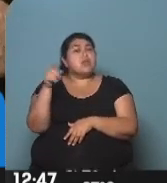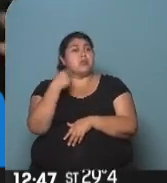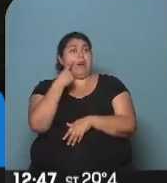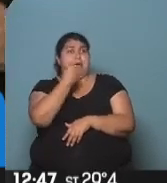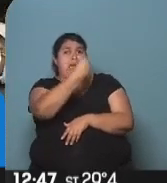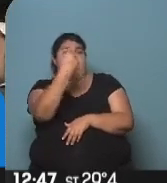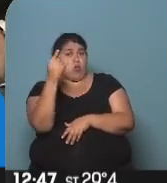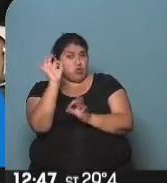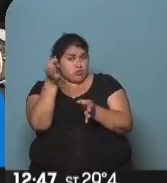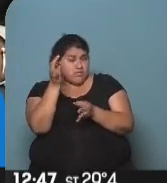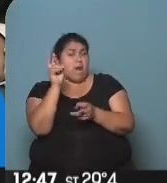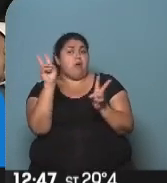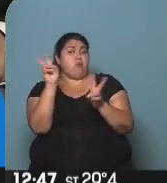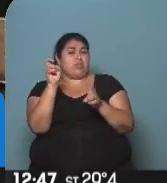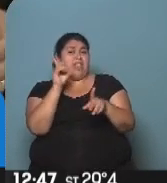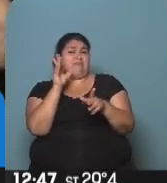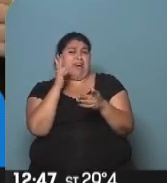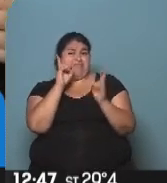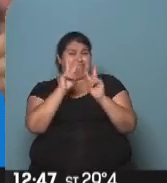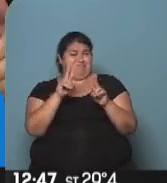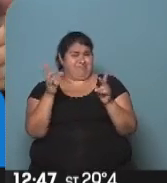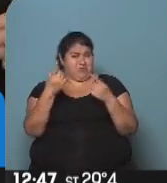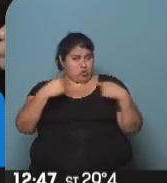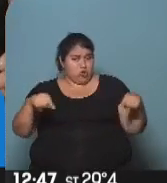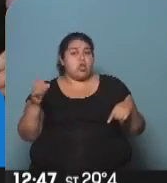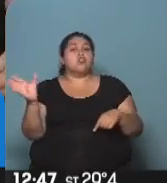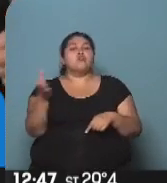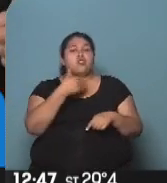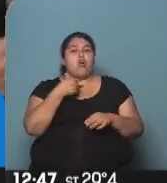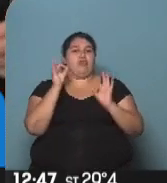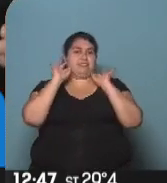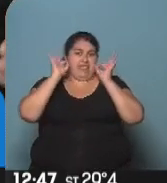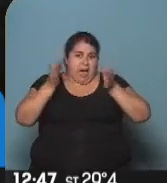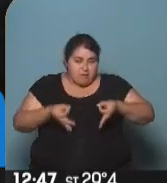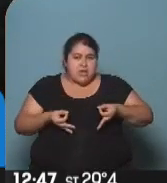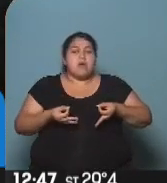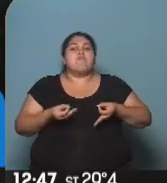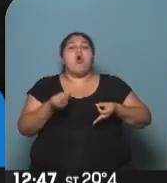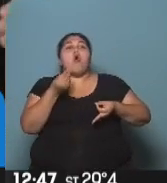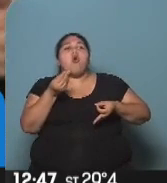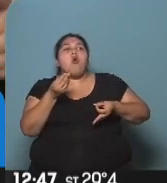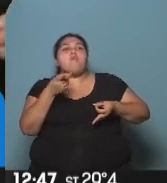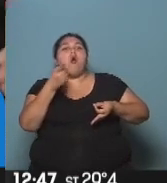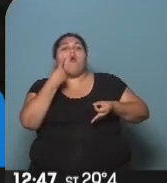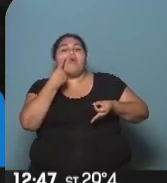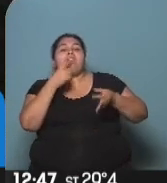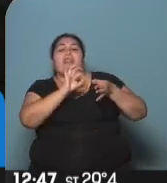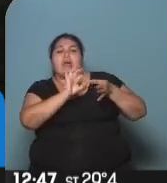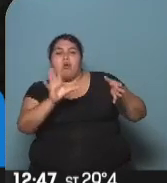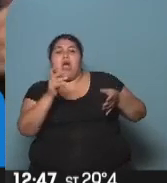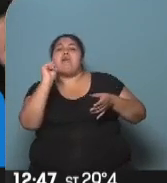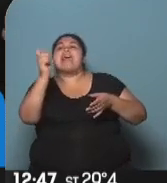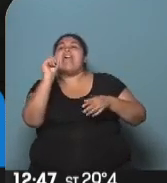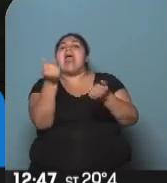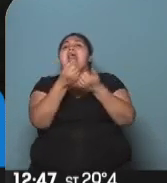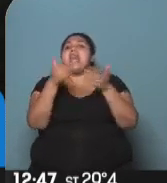es algo que es accesible por las vías de información que disponemos, todos sabemos quién vive en democracia, quién vive en libertad